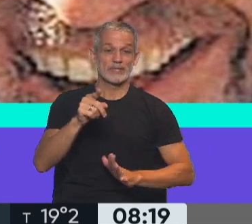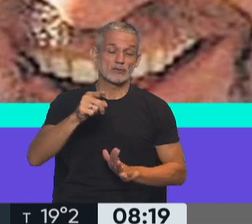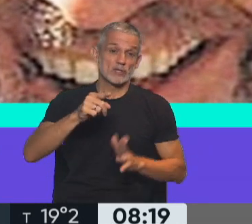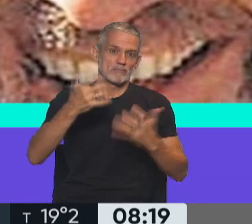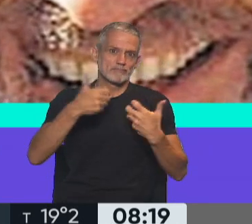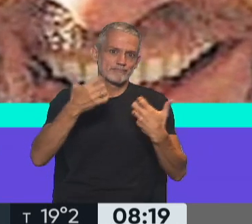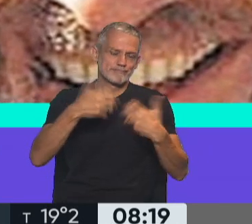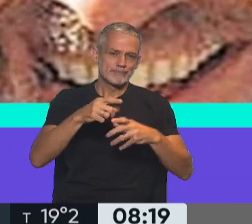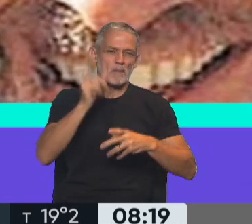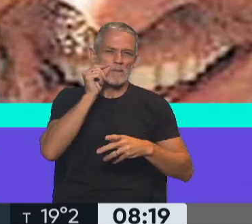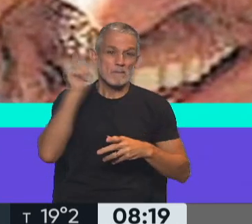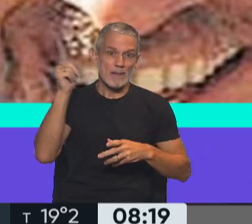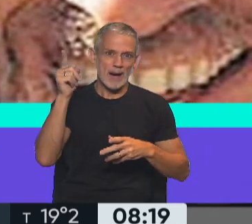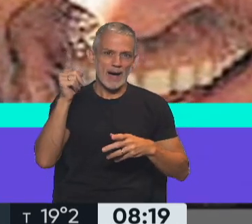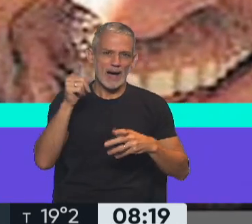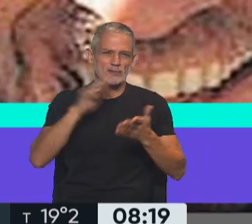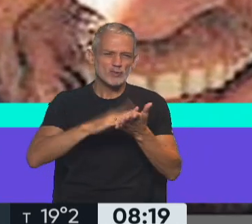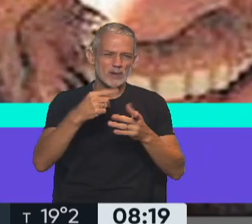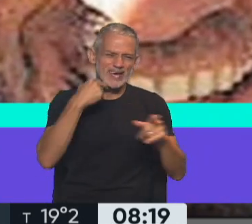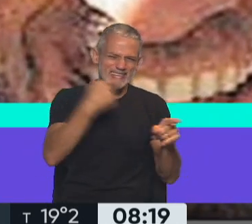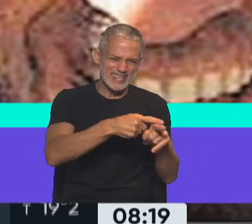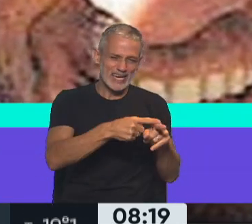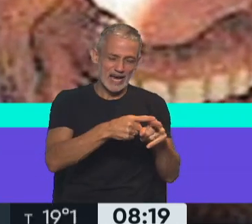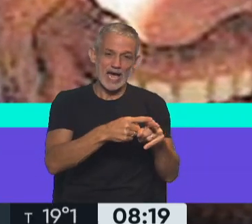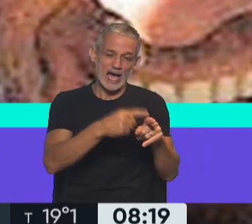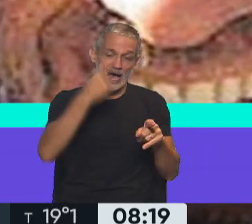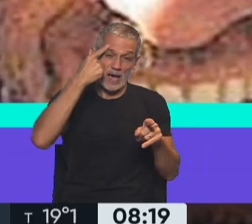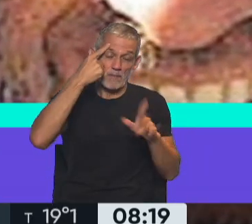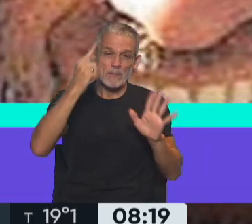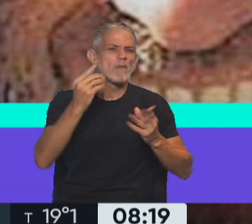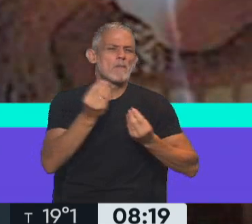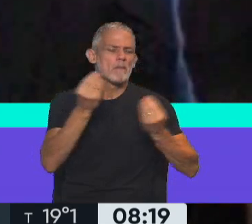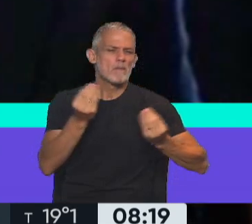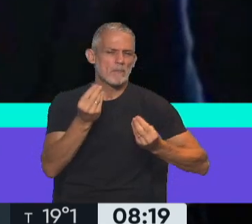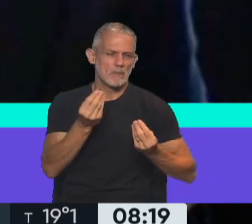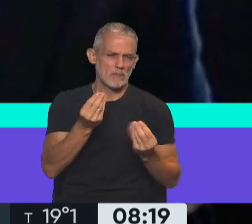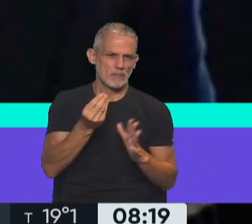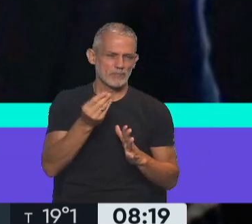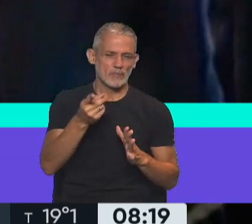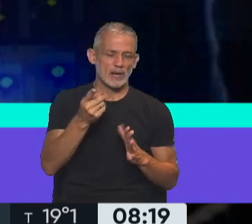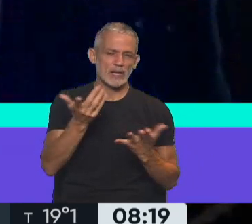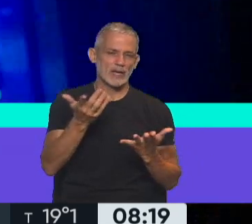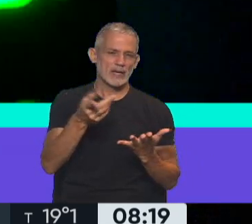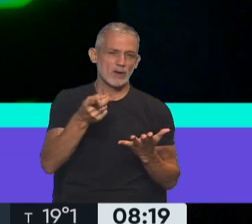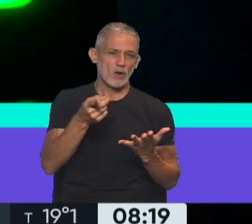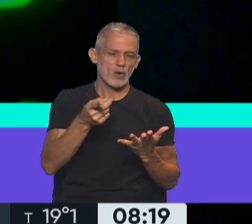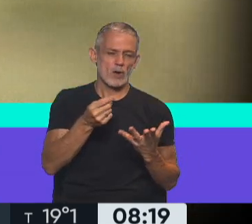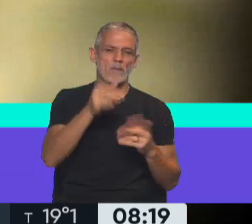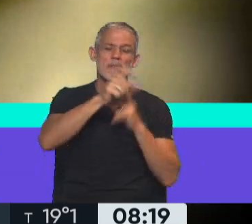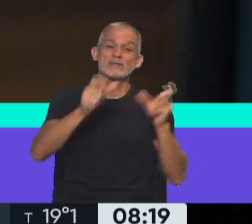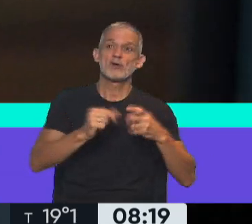espionaje del padre, se entendía que lo había hecho con ciertos colaboradores,